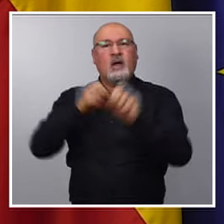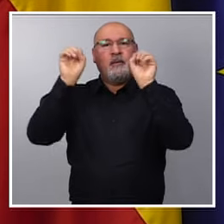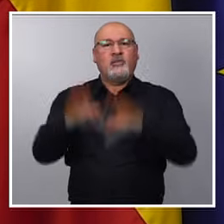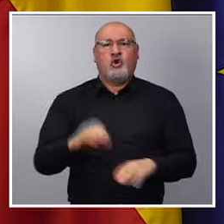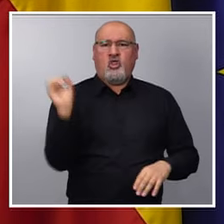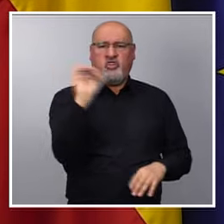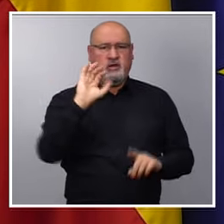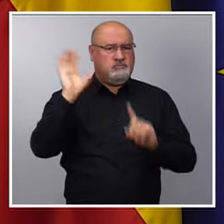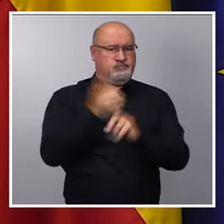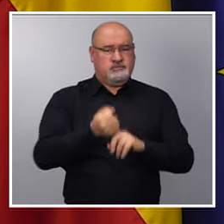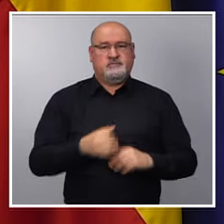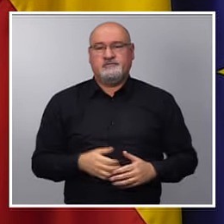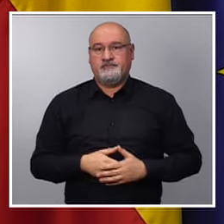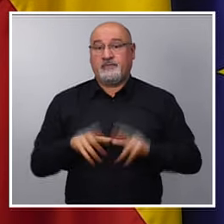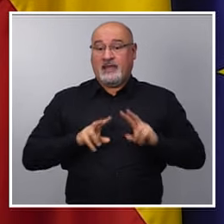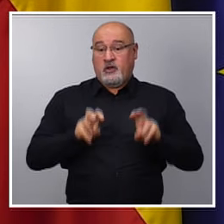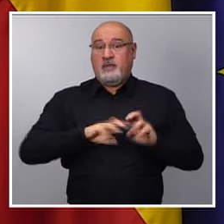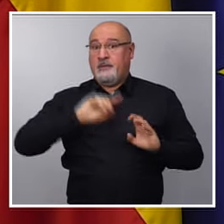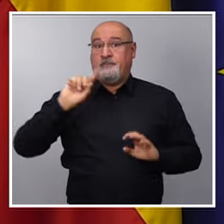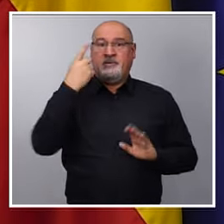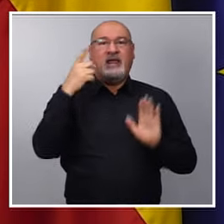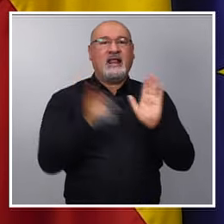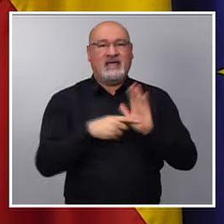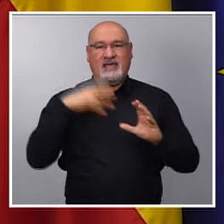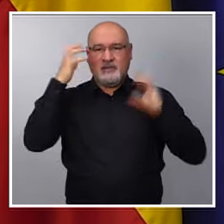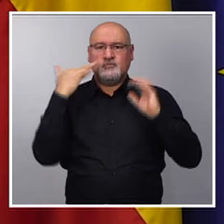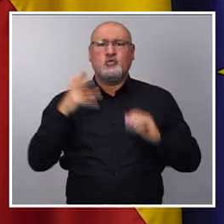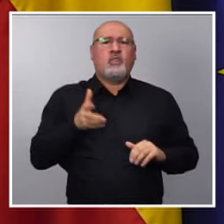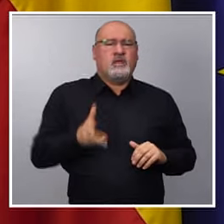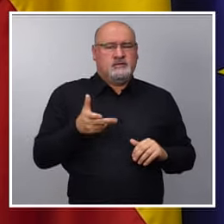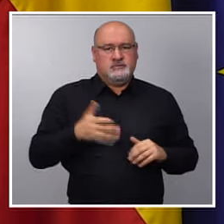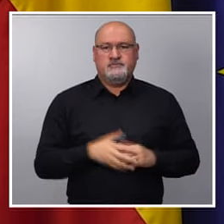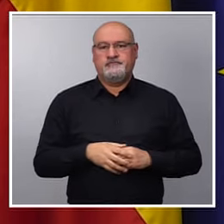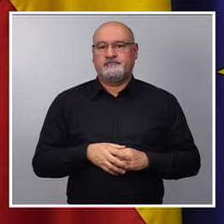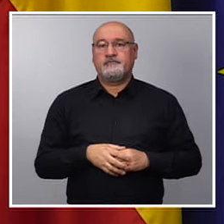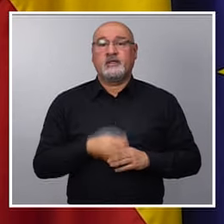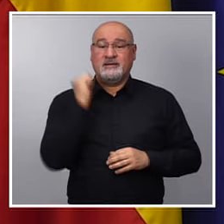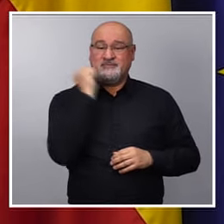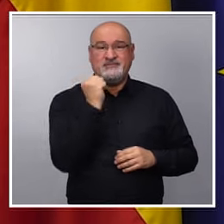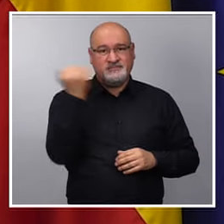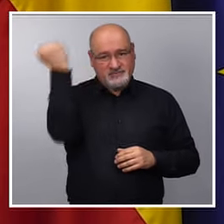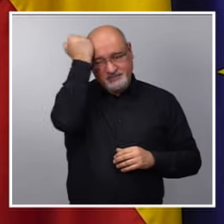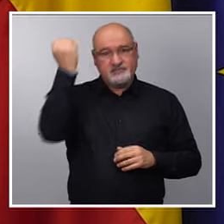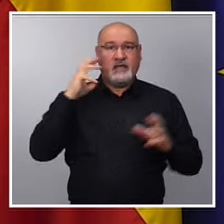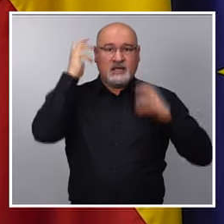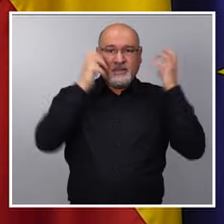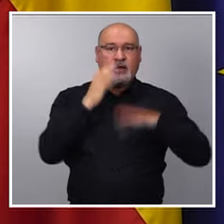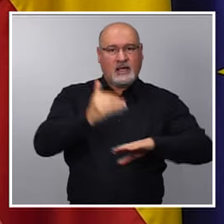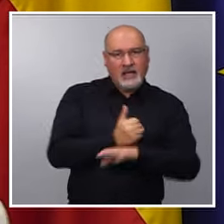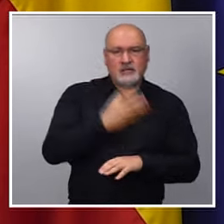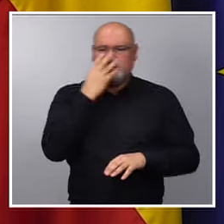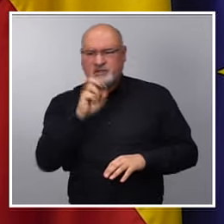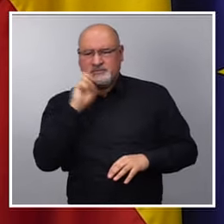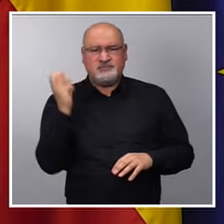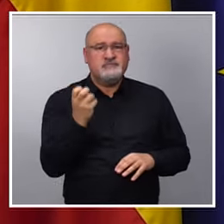Otra novedad de esta primera ley de derechos animales es que prohibimos el sacrificio de animales de compañía. Esto tiene por